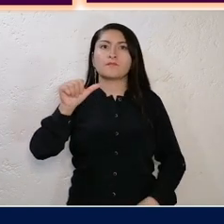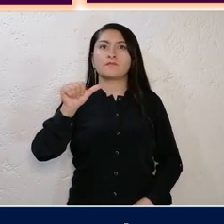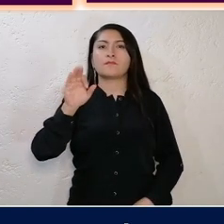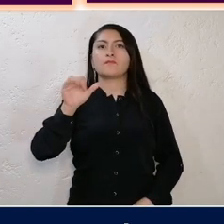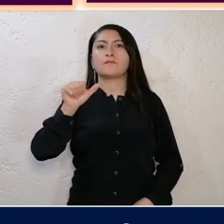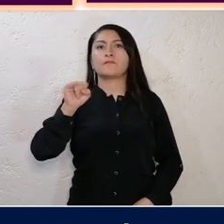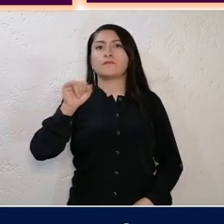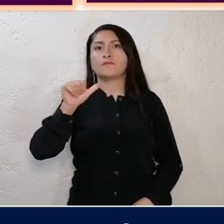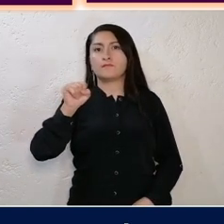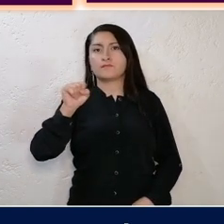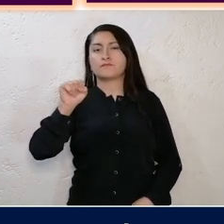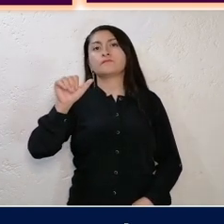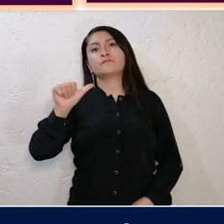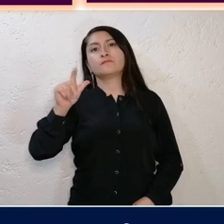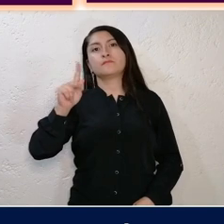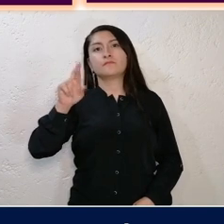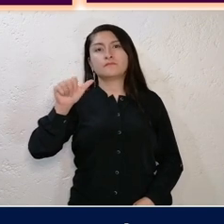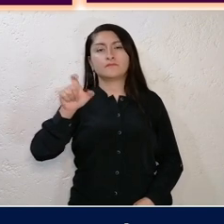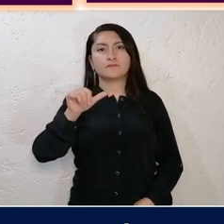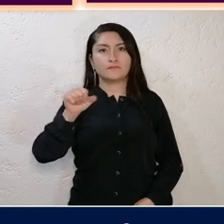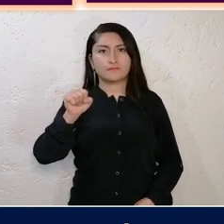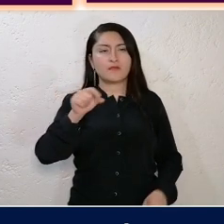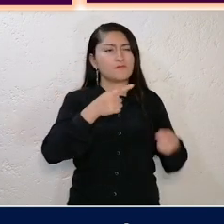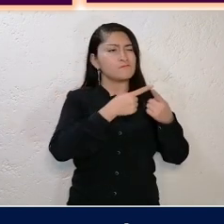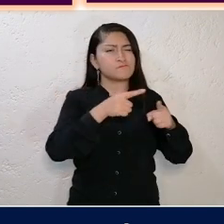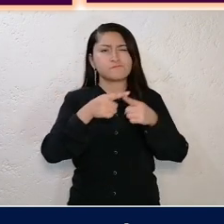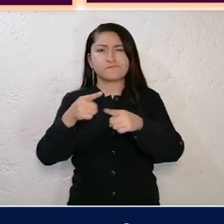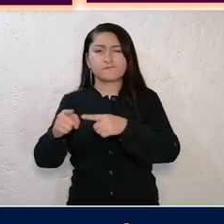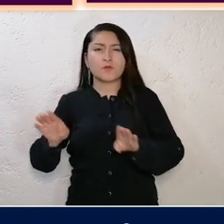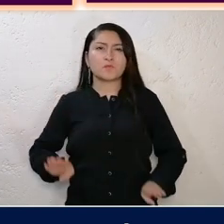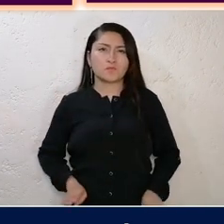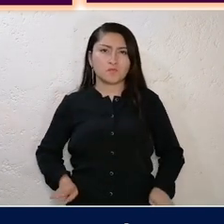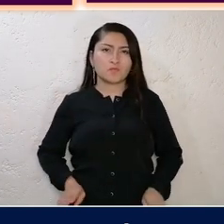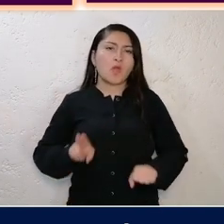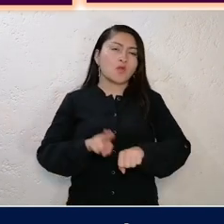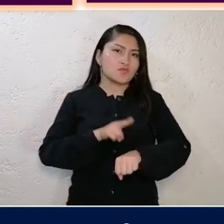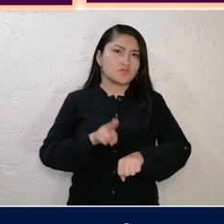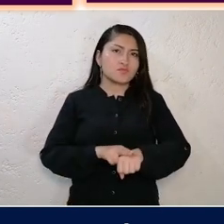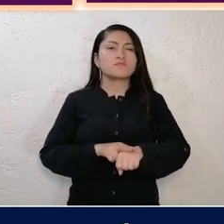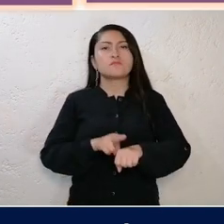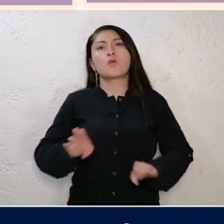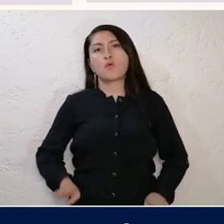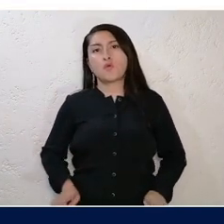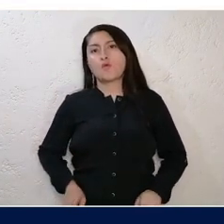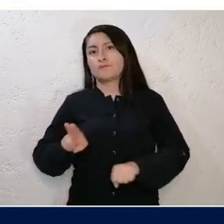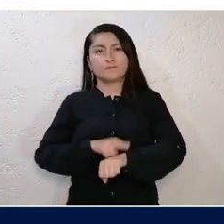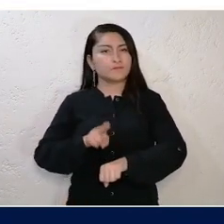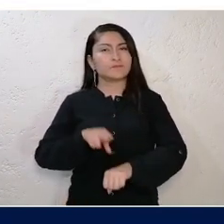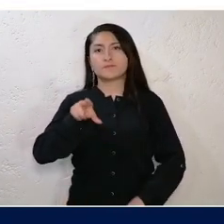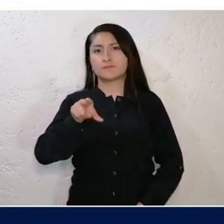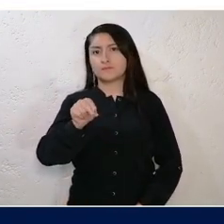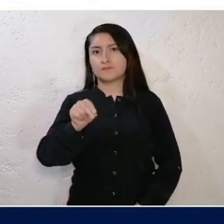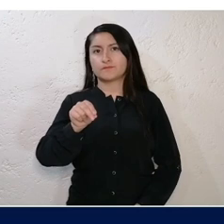afasias, apraxias y un sinfín de conductas normales y anormales.